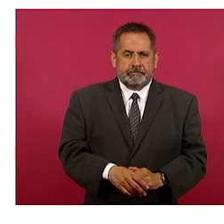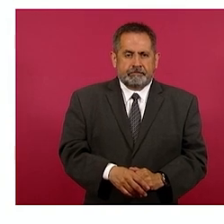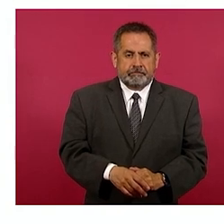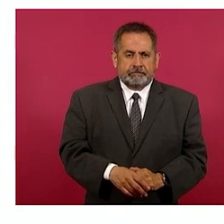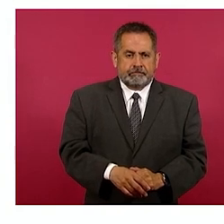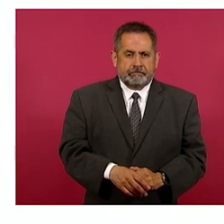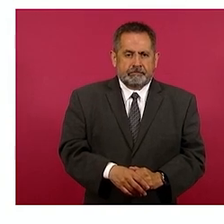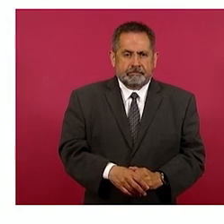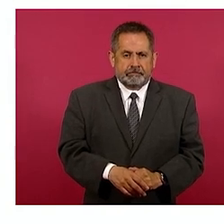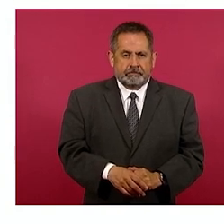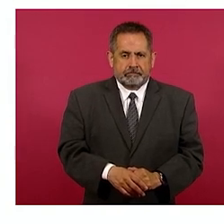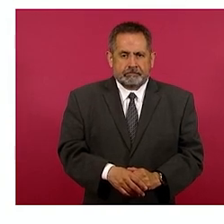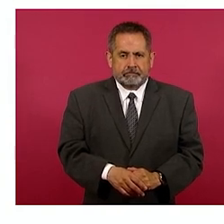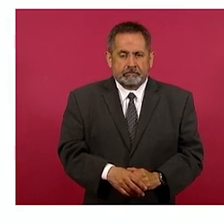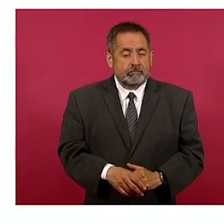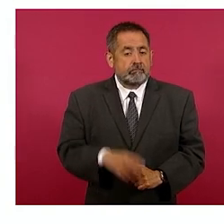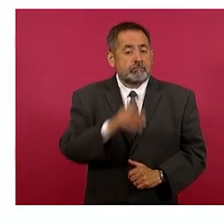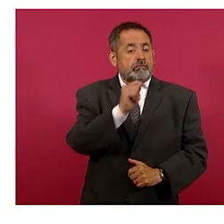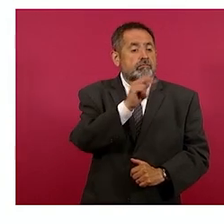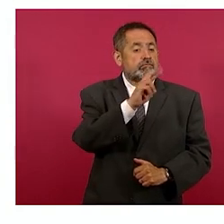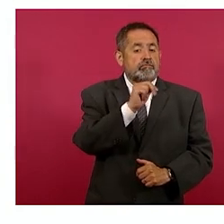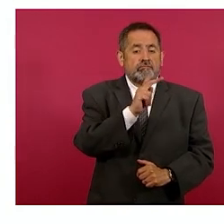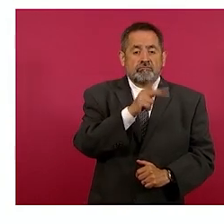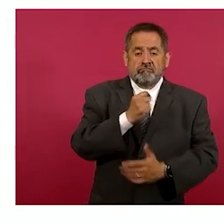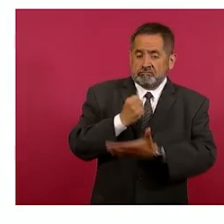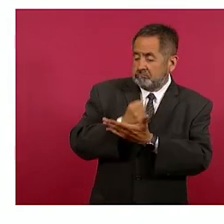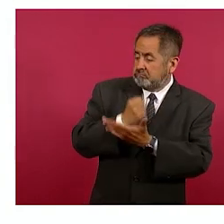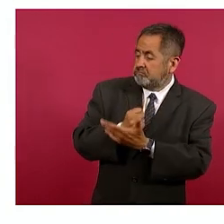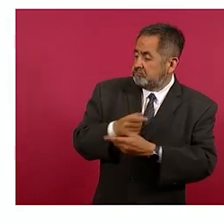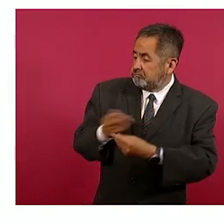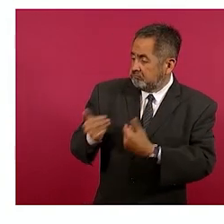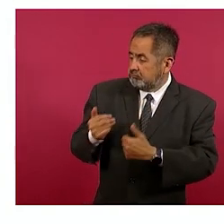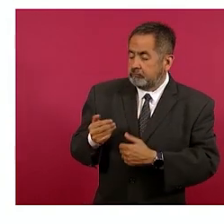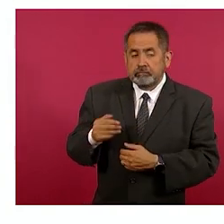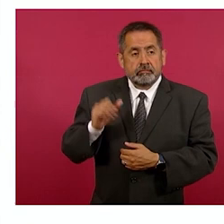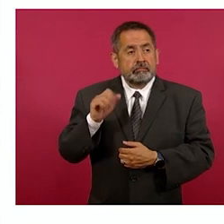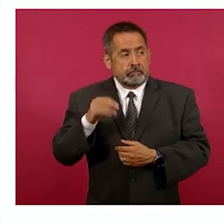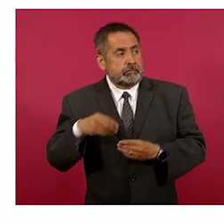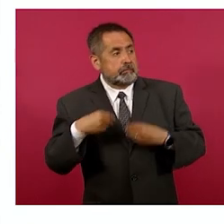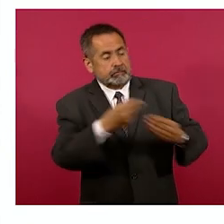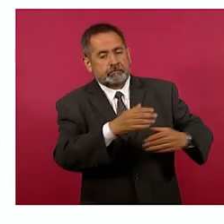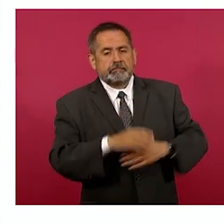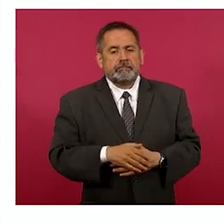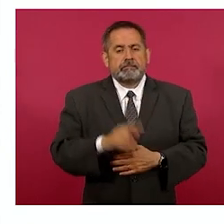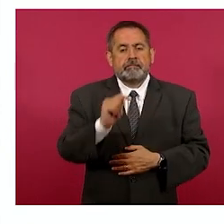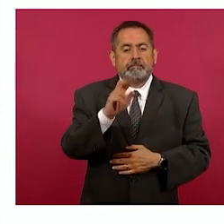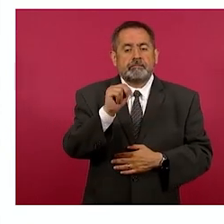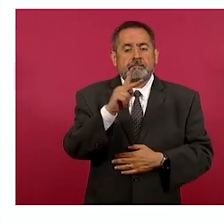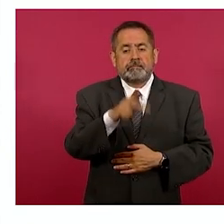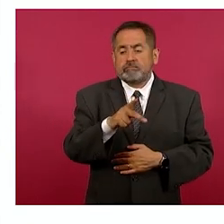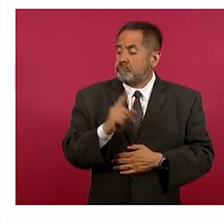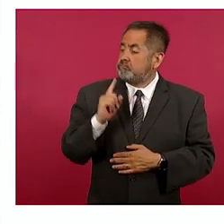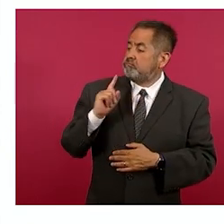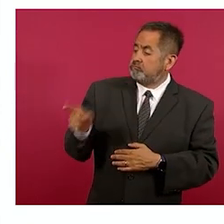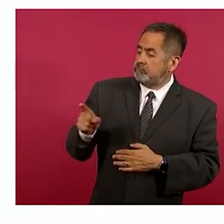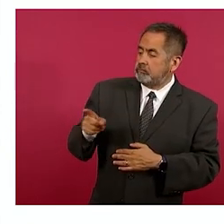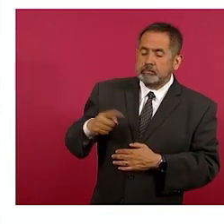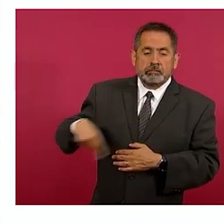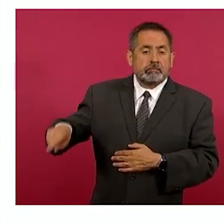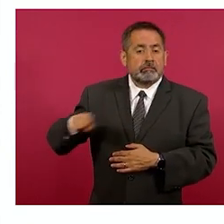es para vean el nivel Trump amenazó y AMLO cedió